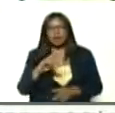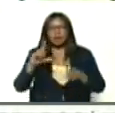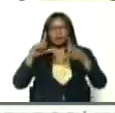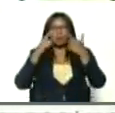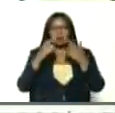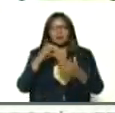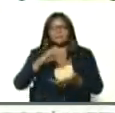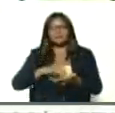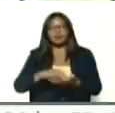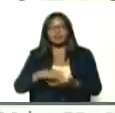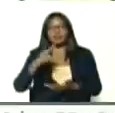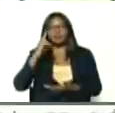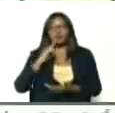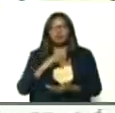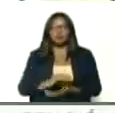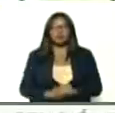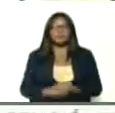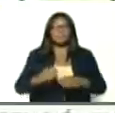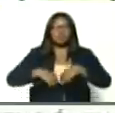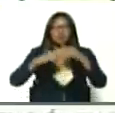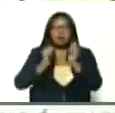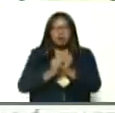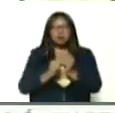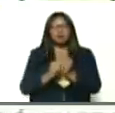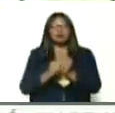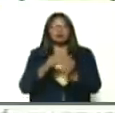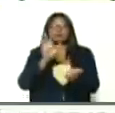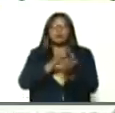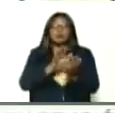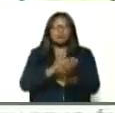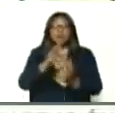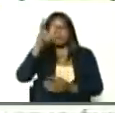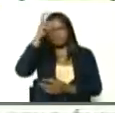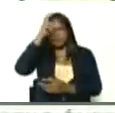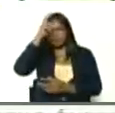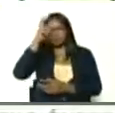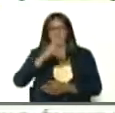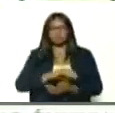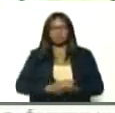Miranda, Bolívar, Monagas, Anzuategui, Nueva Esparta, y Falcón,